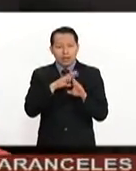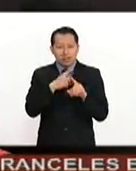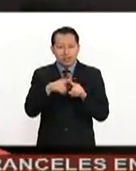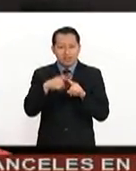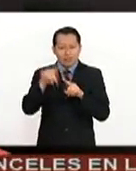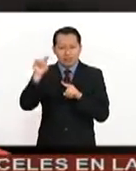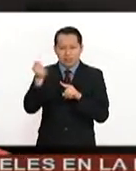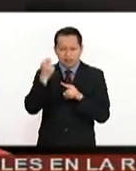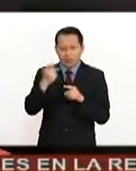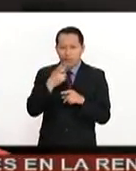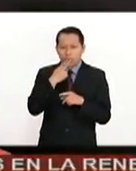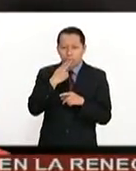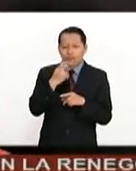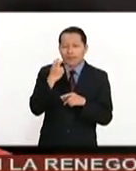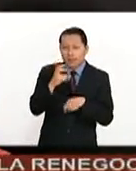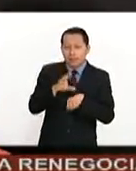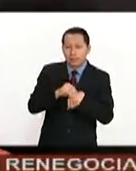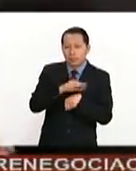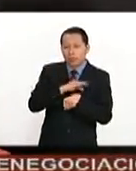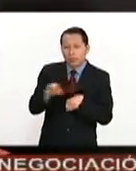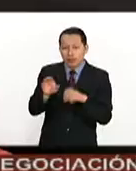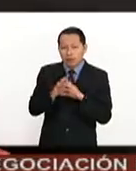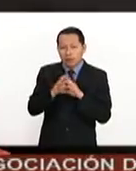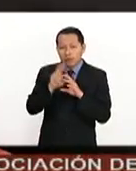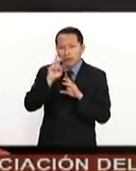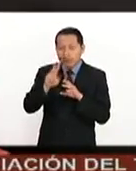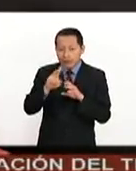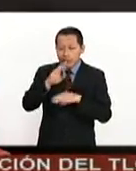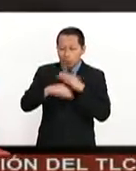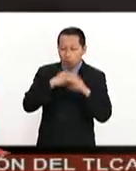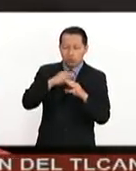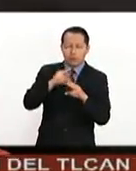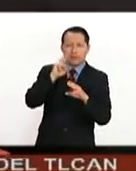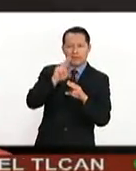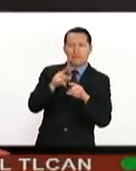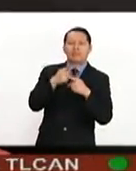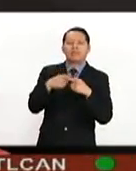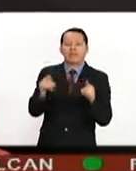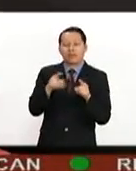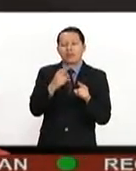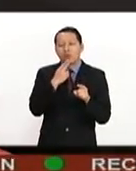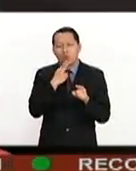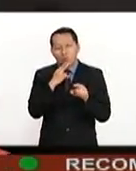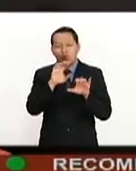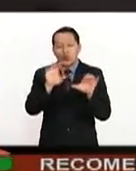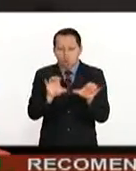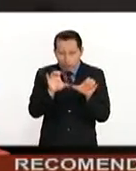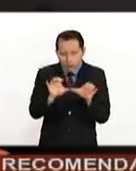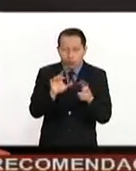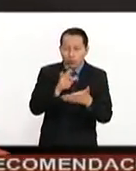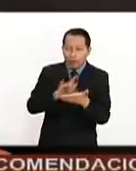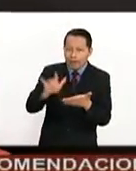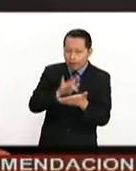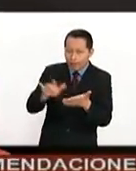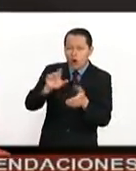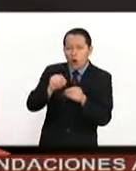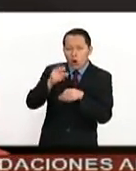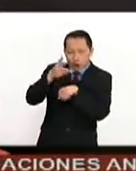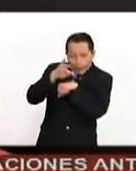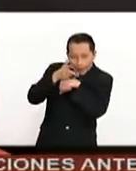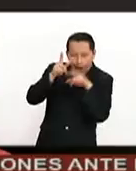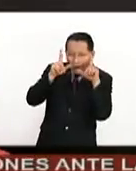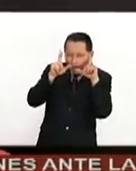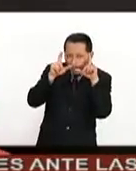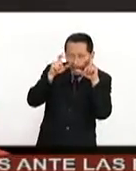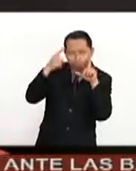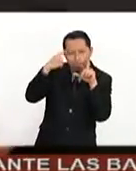tecnológicas, lo cual te permite ya tener una visión diferente del mundo a la hora de poder utilizar una computadora, una tablet o simplemente una cámara para poder